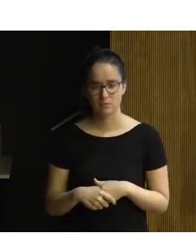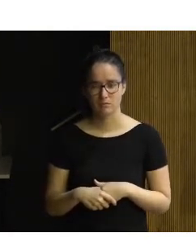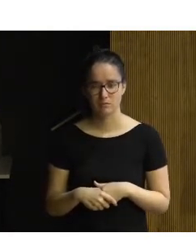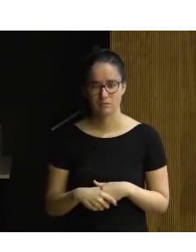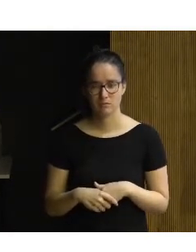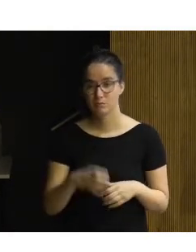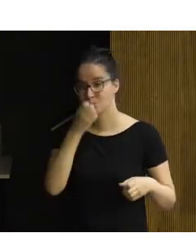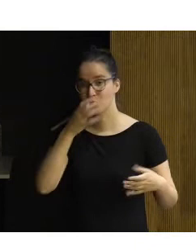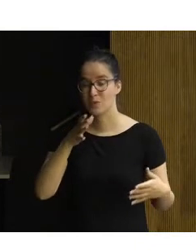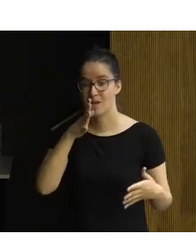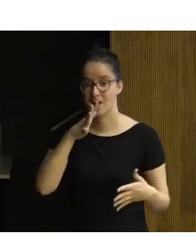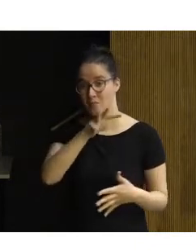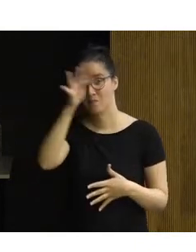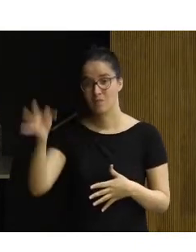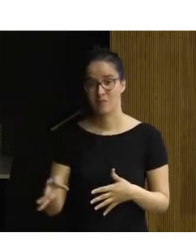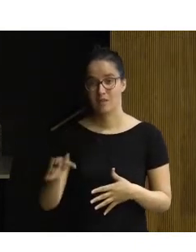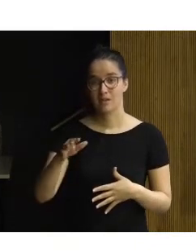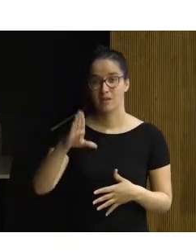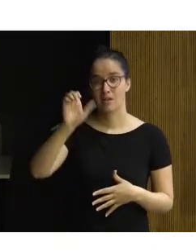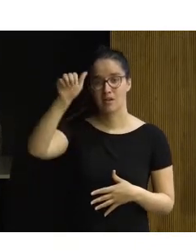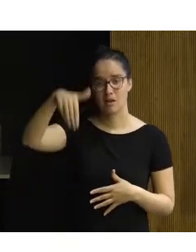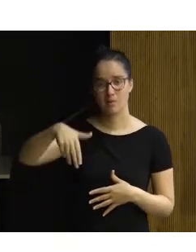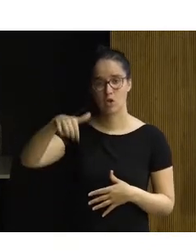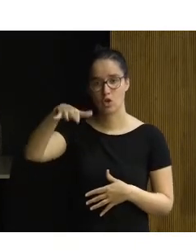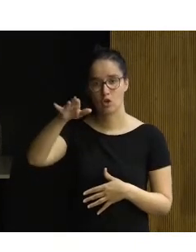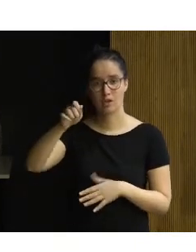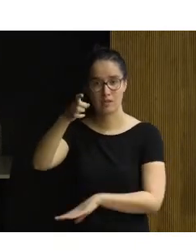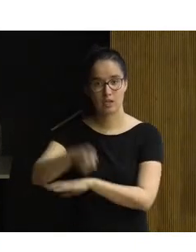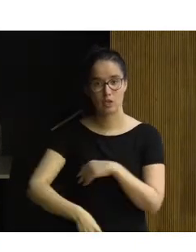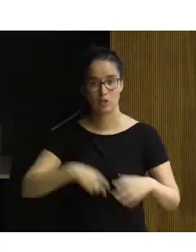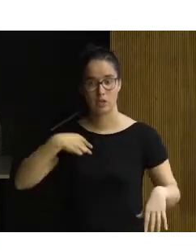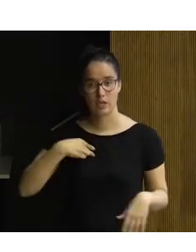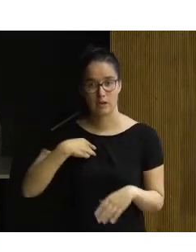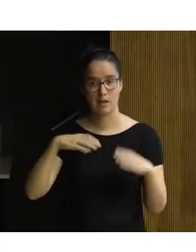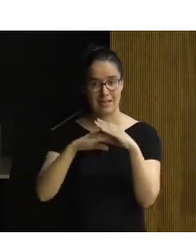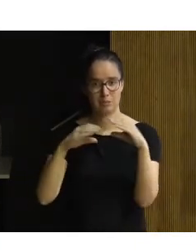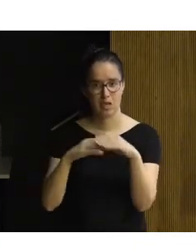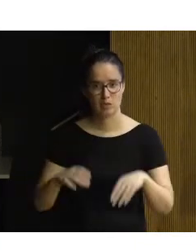Muy bien, pues a continuación tiene la palabra doña Carmen Norte, director general del INSERSU.